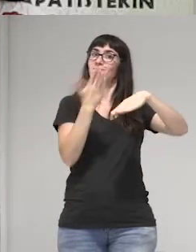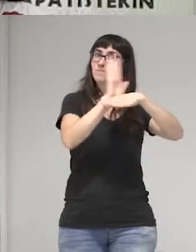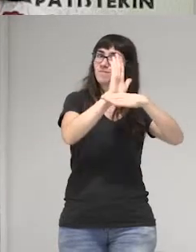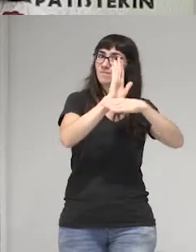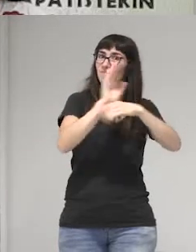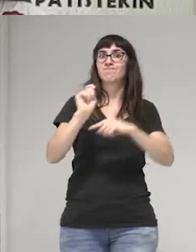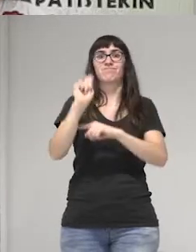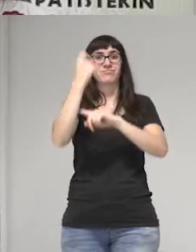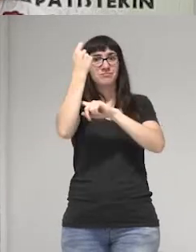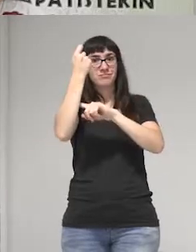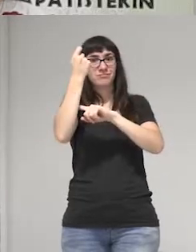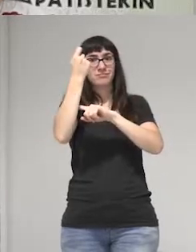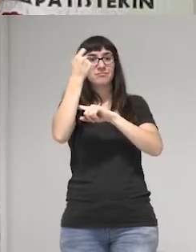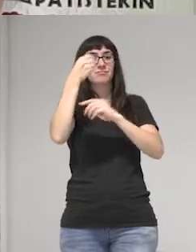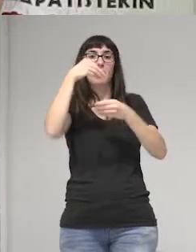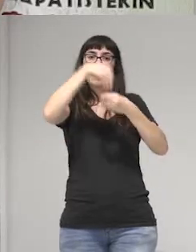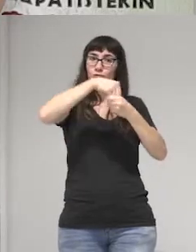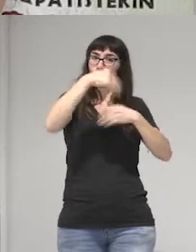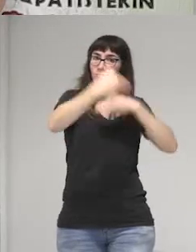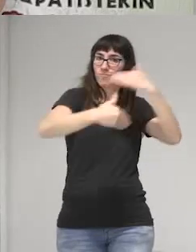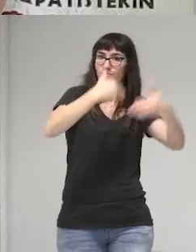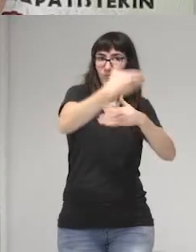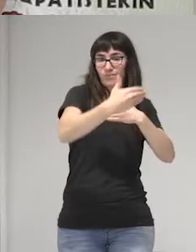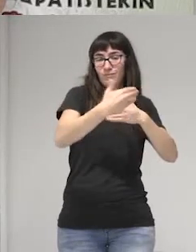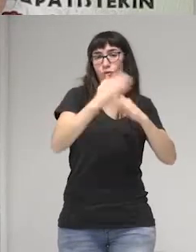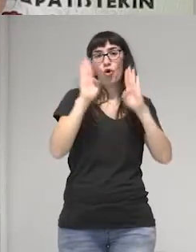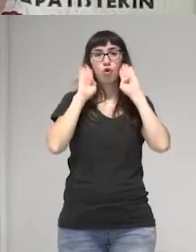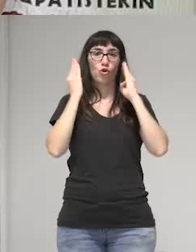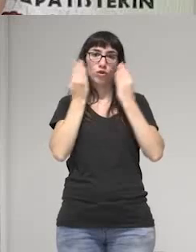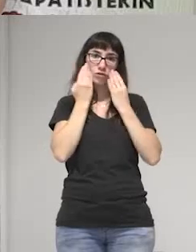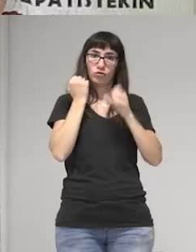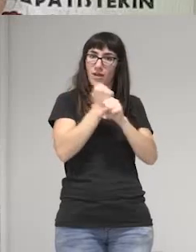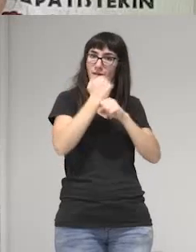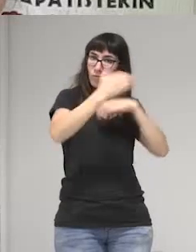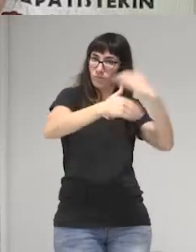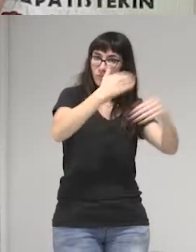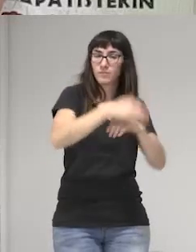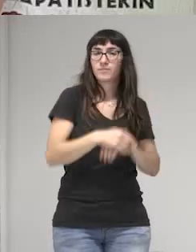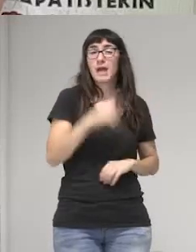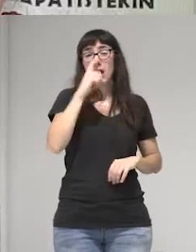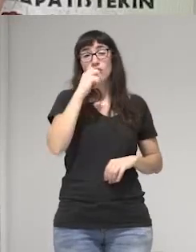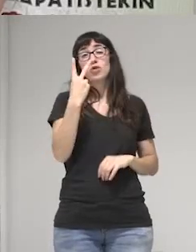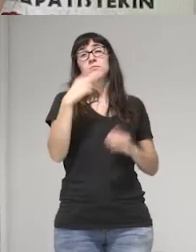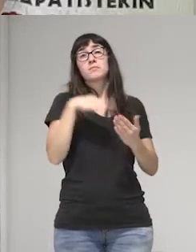y empezara a hacer su trabajo en el Congreso. En el año